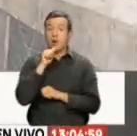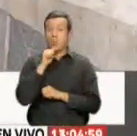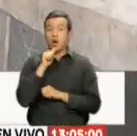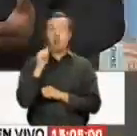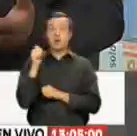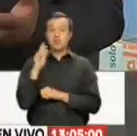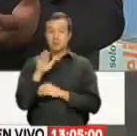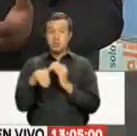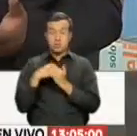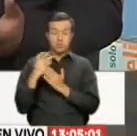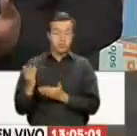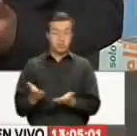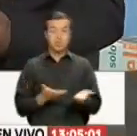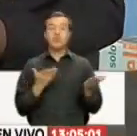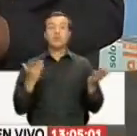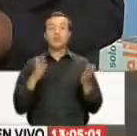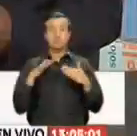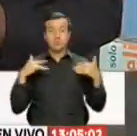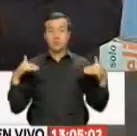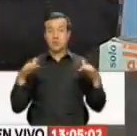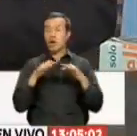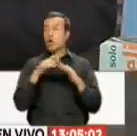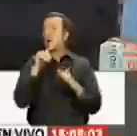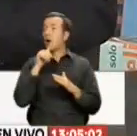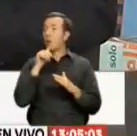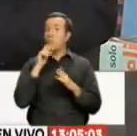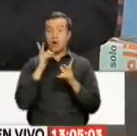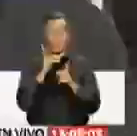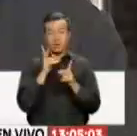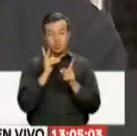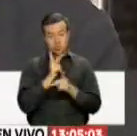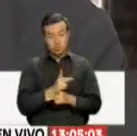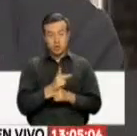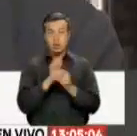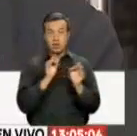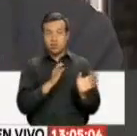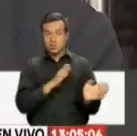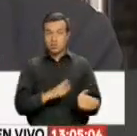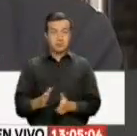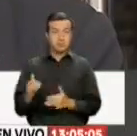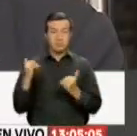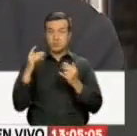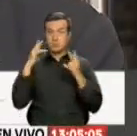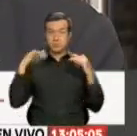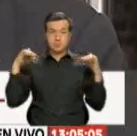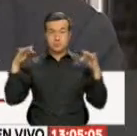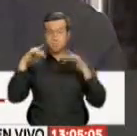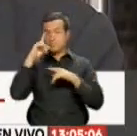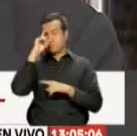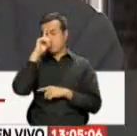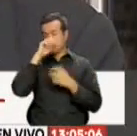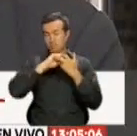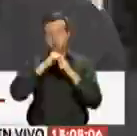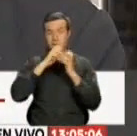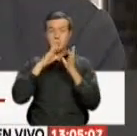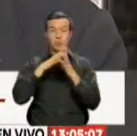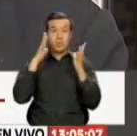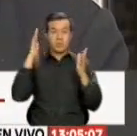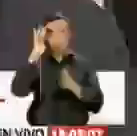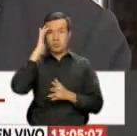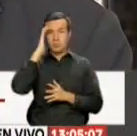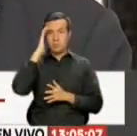residuales se vierten al ambiente sin ningún tipo de tratamiento. Hoy el panorama es completamente preocupante,